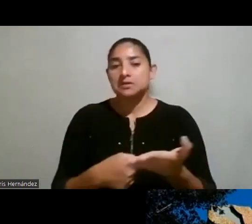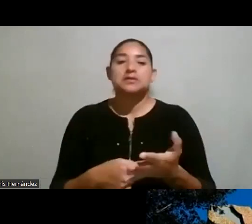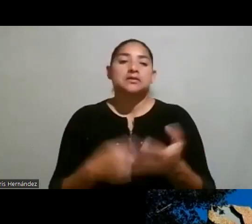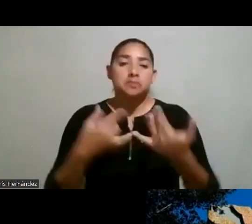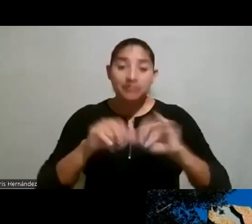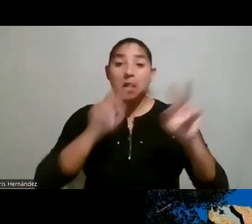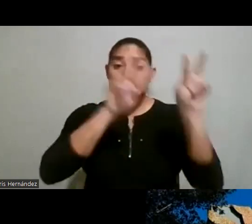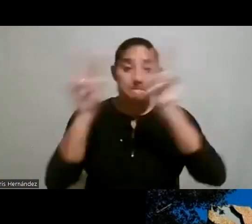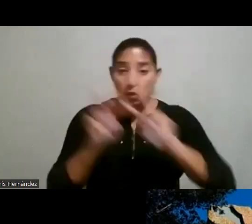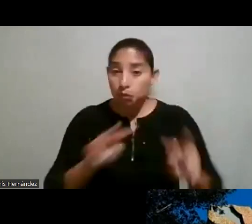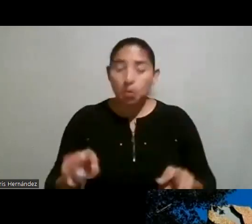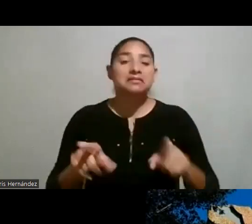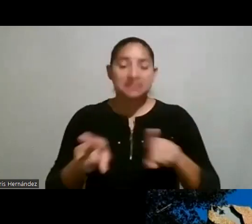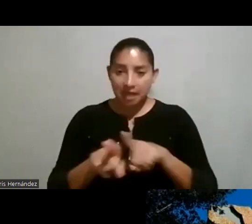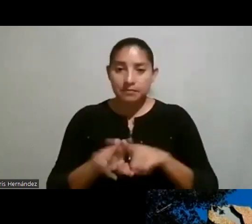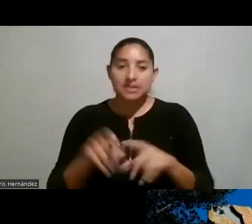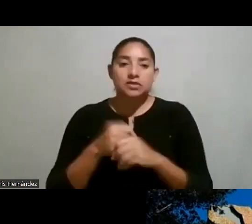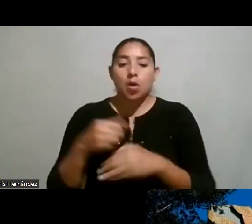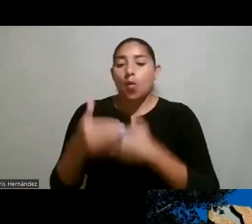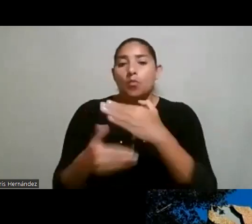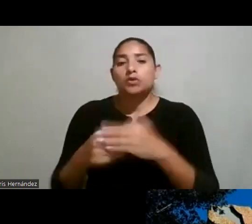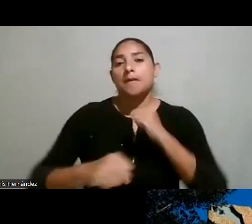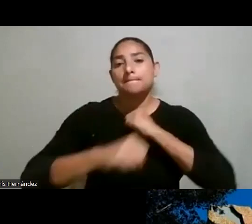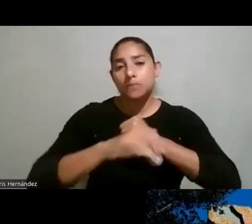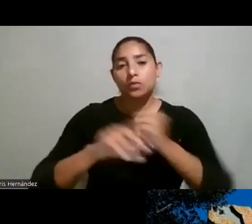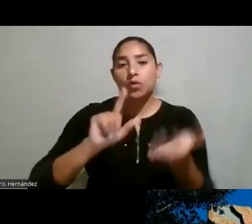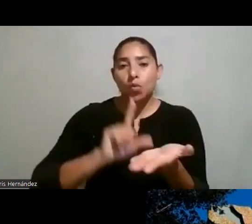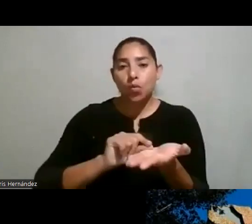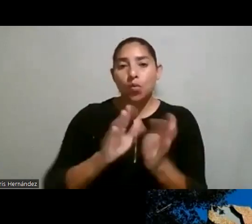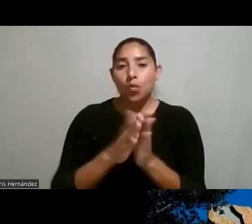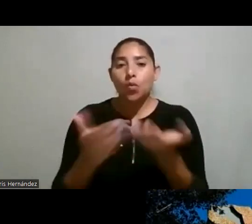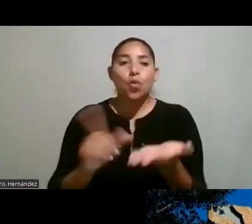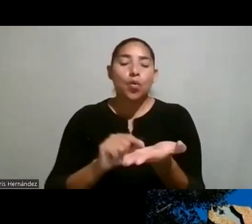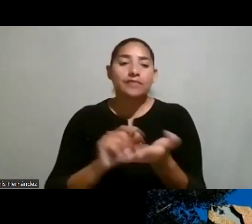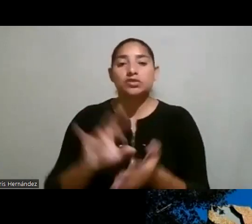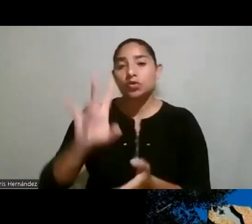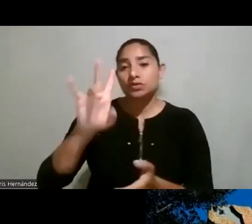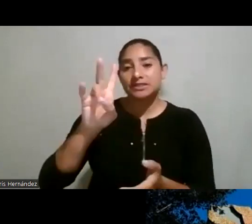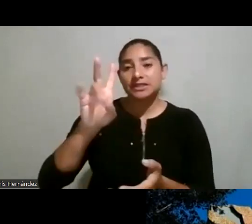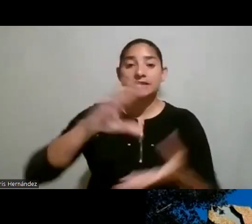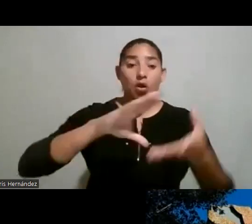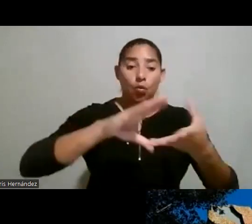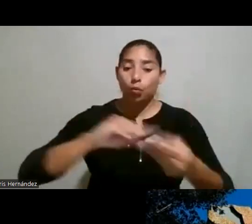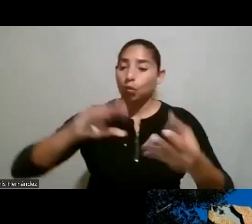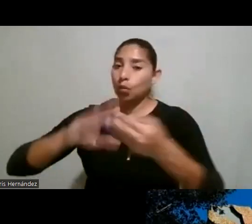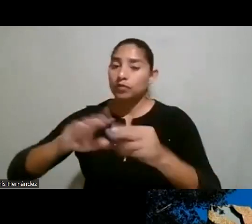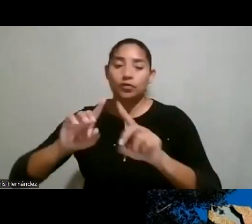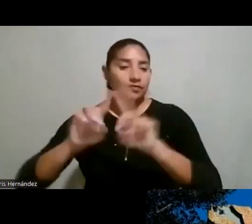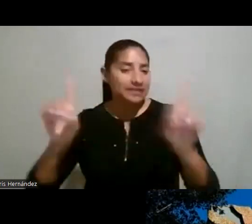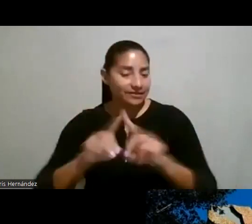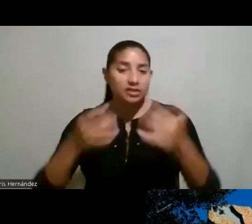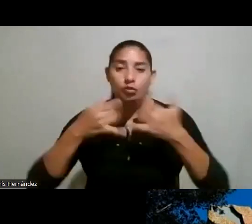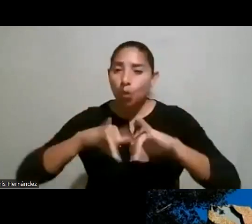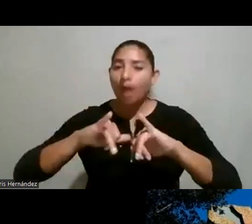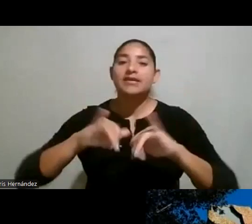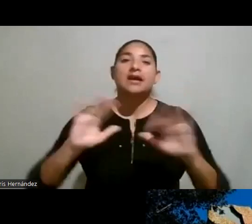ahorita estamos en el proceso de la publicación del librito son siete cuentos distintos todavía no está digamos como